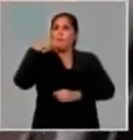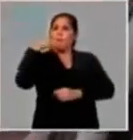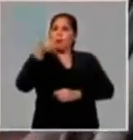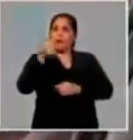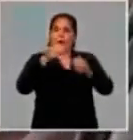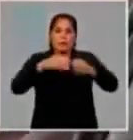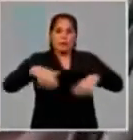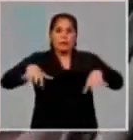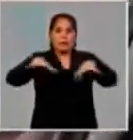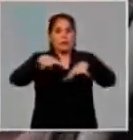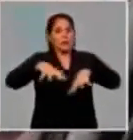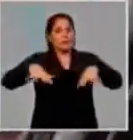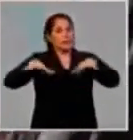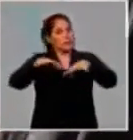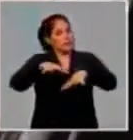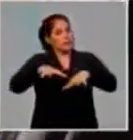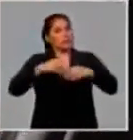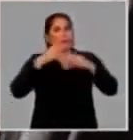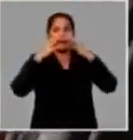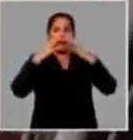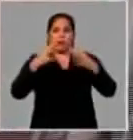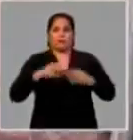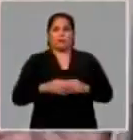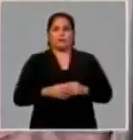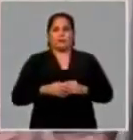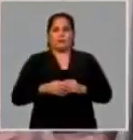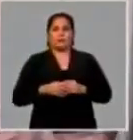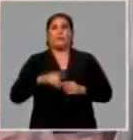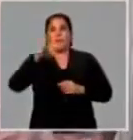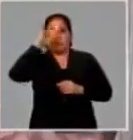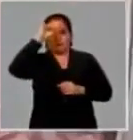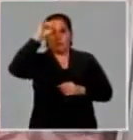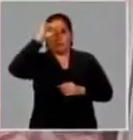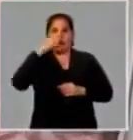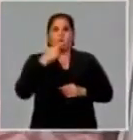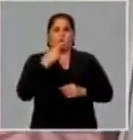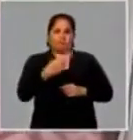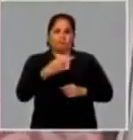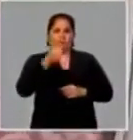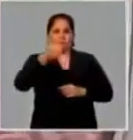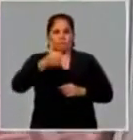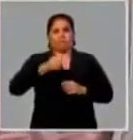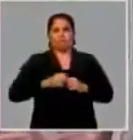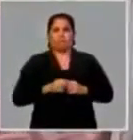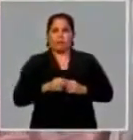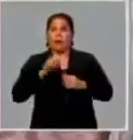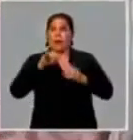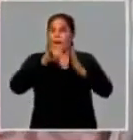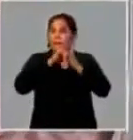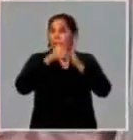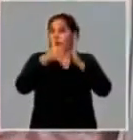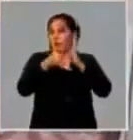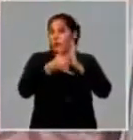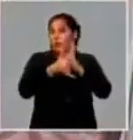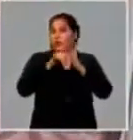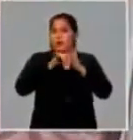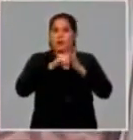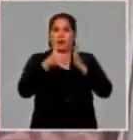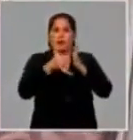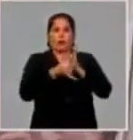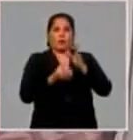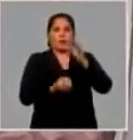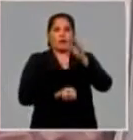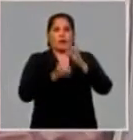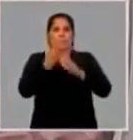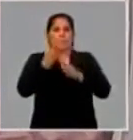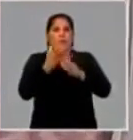la situación en ese elemento tan vital para toda la población? Correcto. Como usted decía, Rande, de este proyecto, de la fundación, de